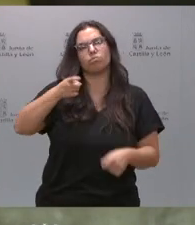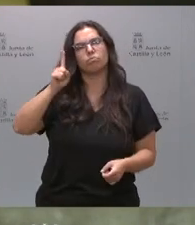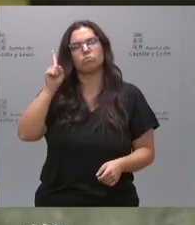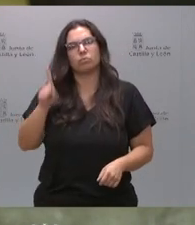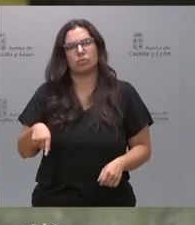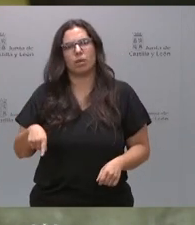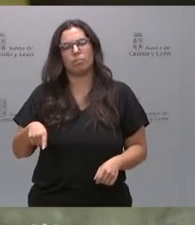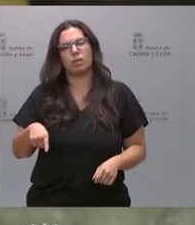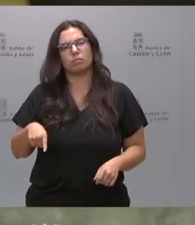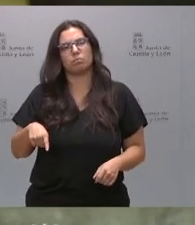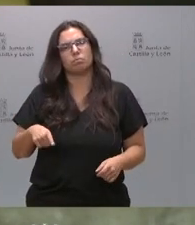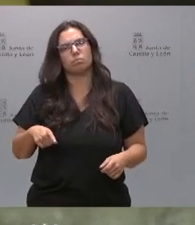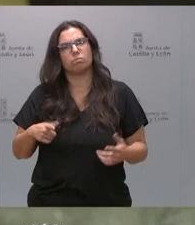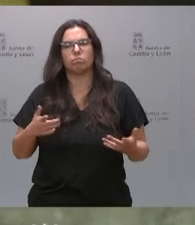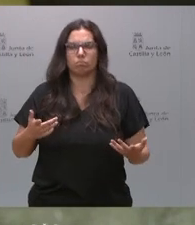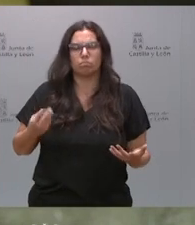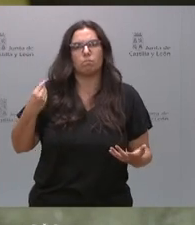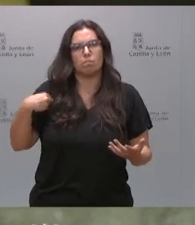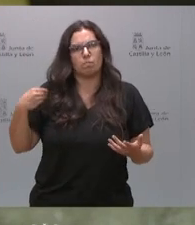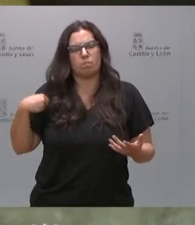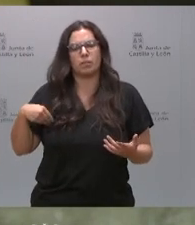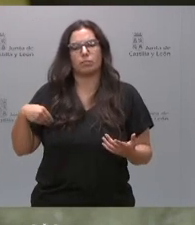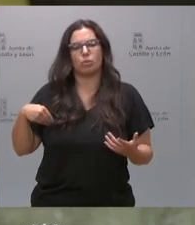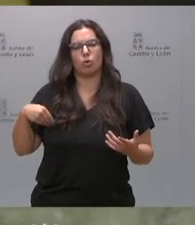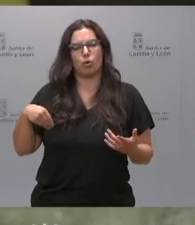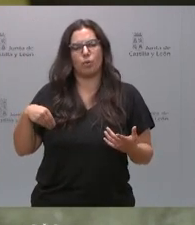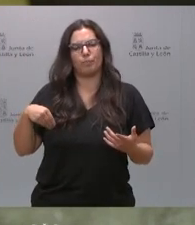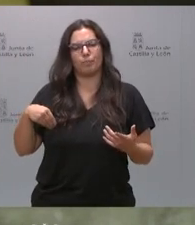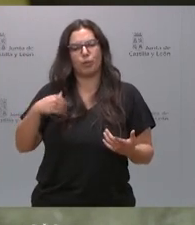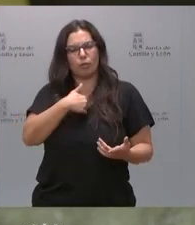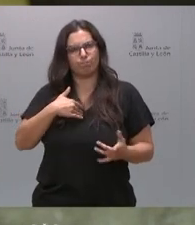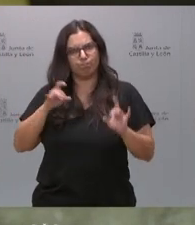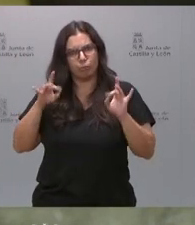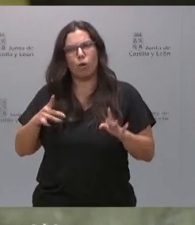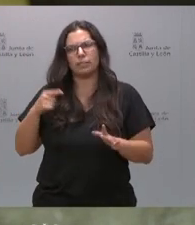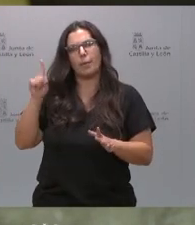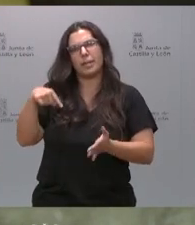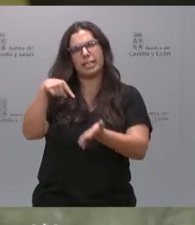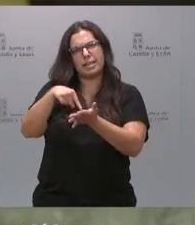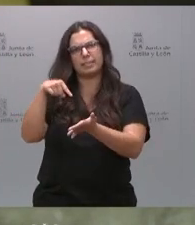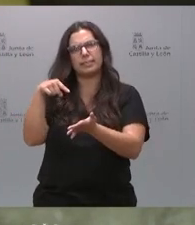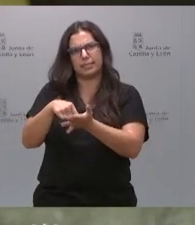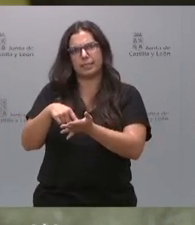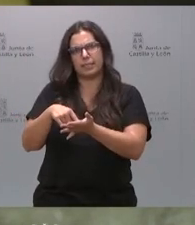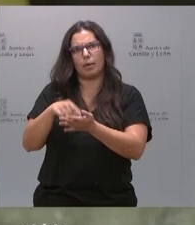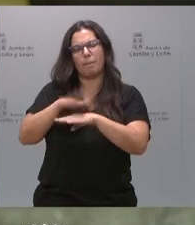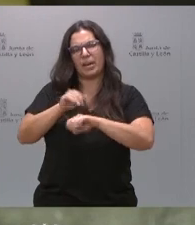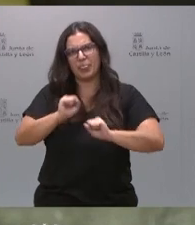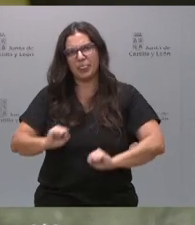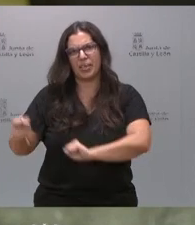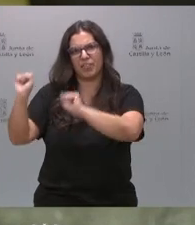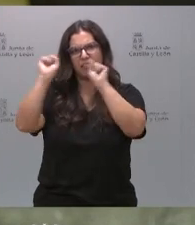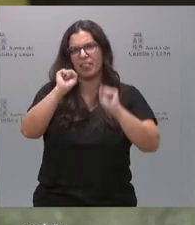también desde esa misma posición vamos a ser exigentes en la defensa